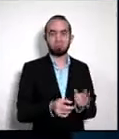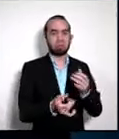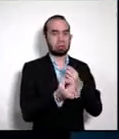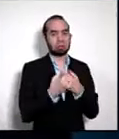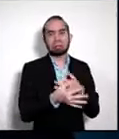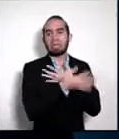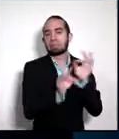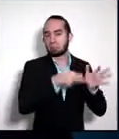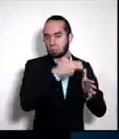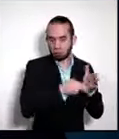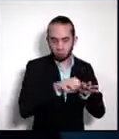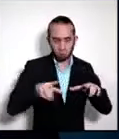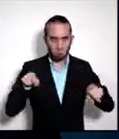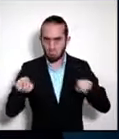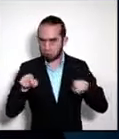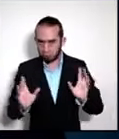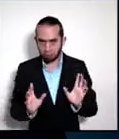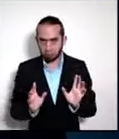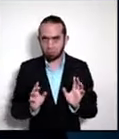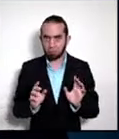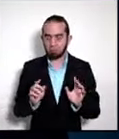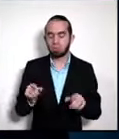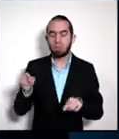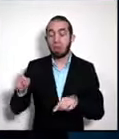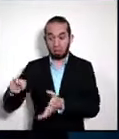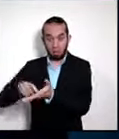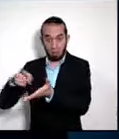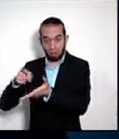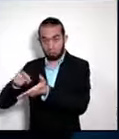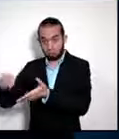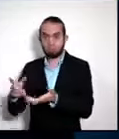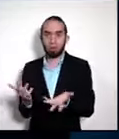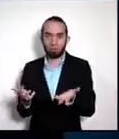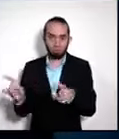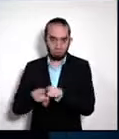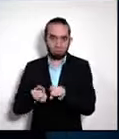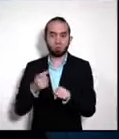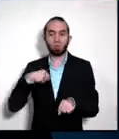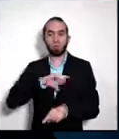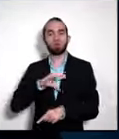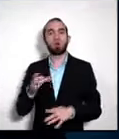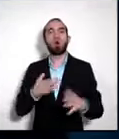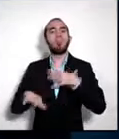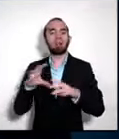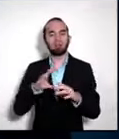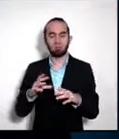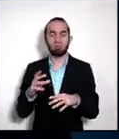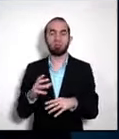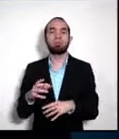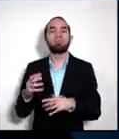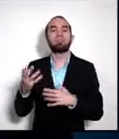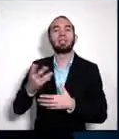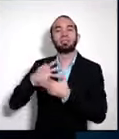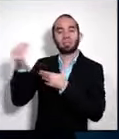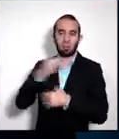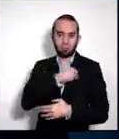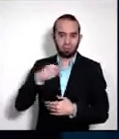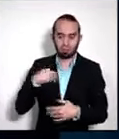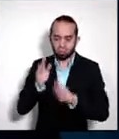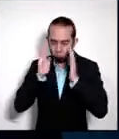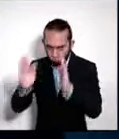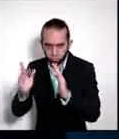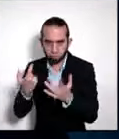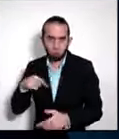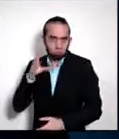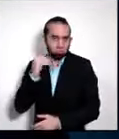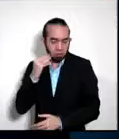la vamos a atender directamente desde Comex, como ya lo hemos venido haciendo desde que asumimos. Personalmente, yo